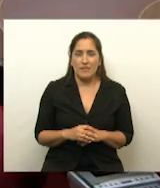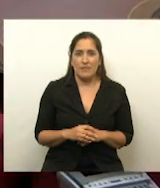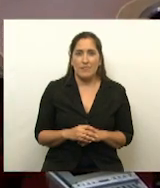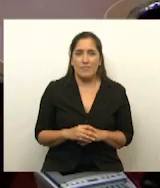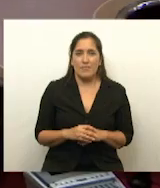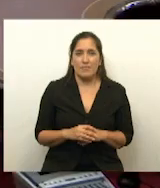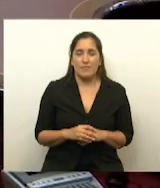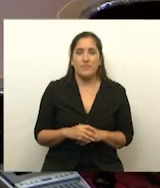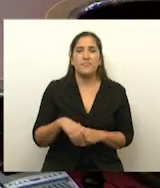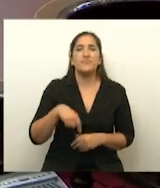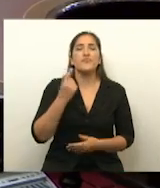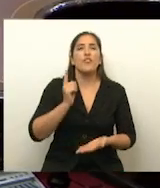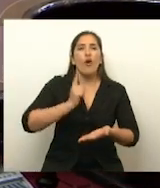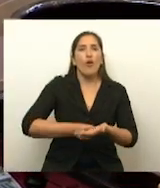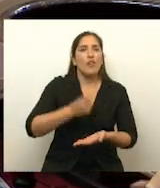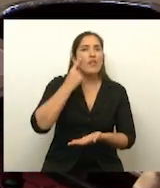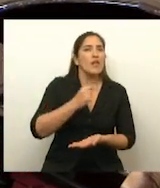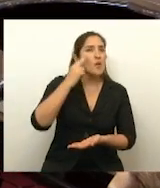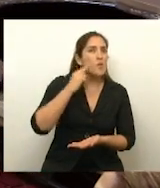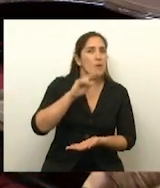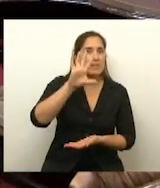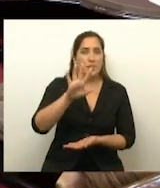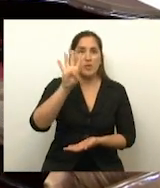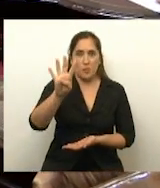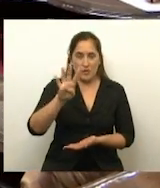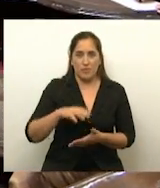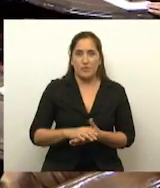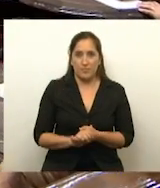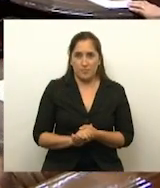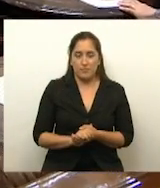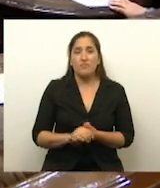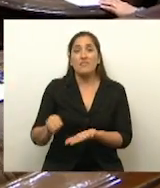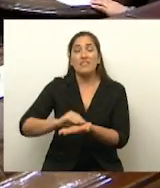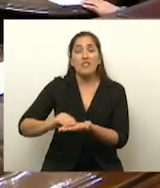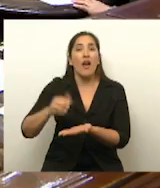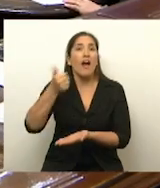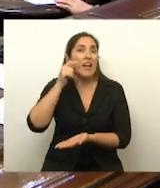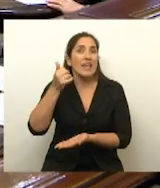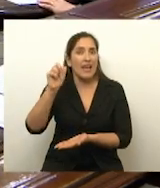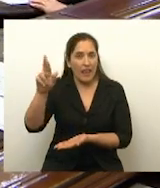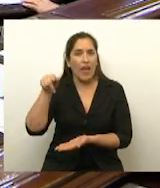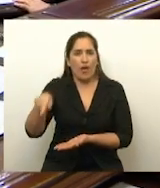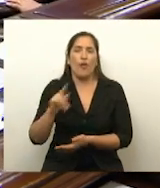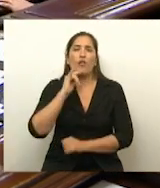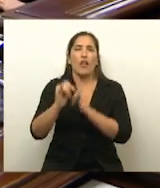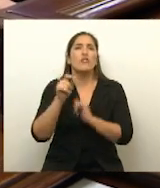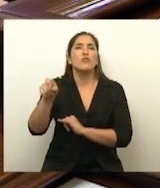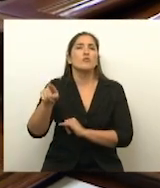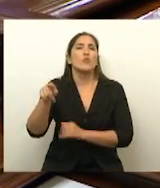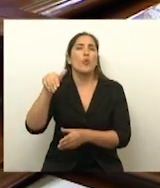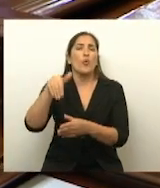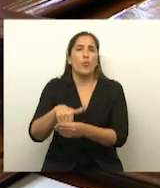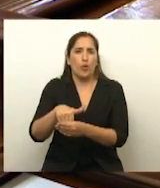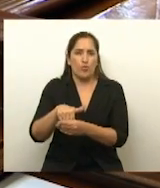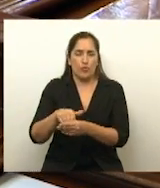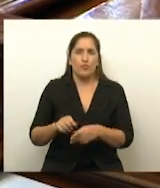Para el orden del día 954. El senador Aguilar ahora va a manifestar su voto de vía